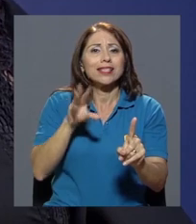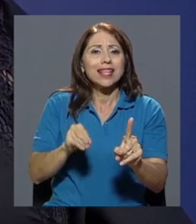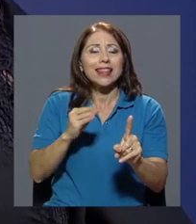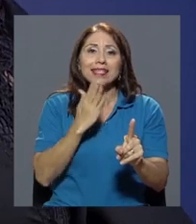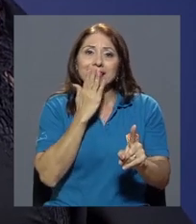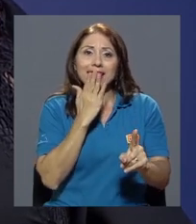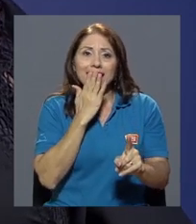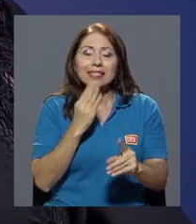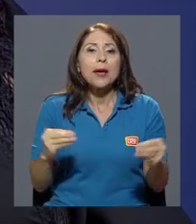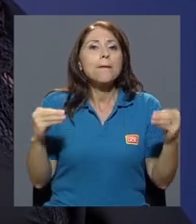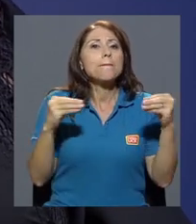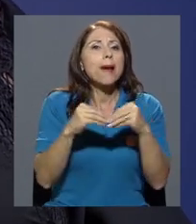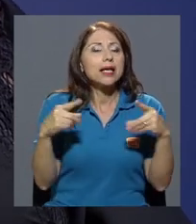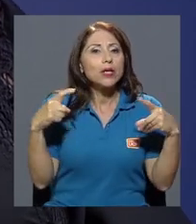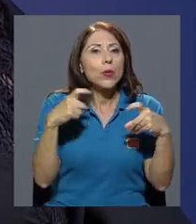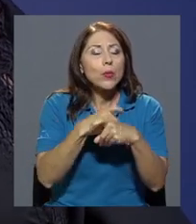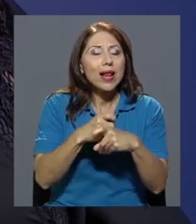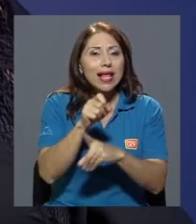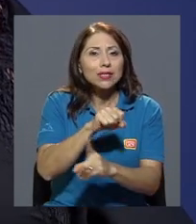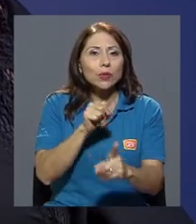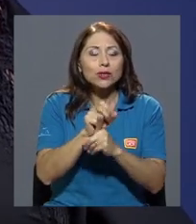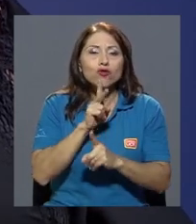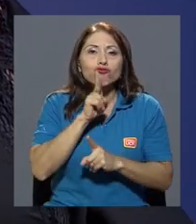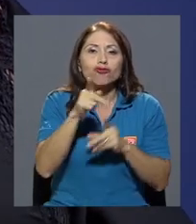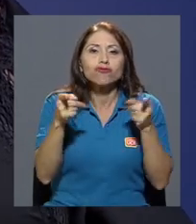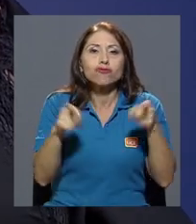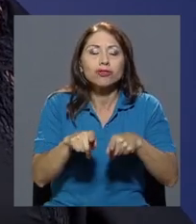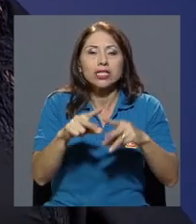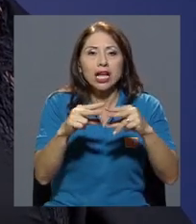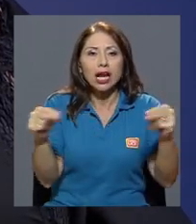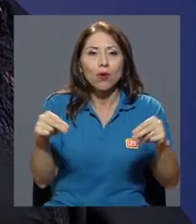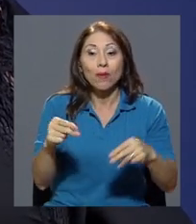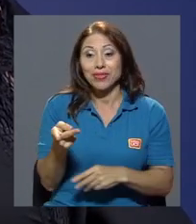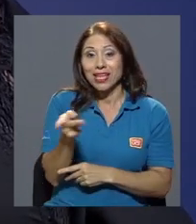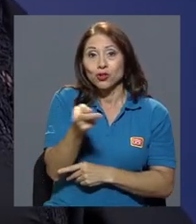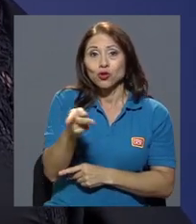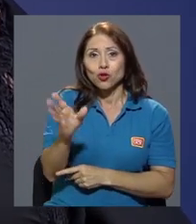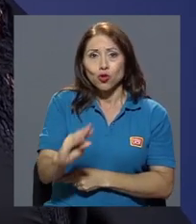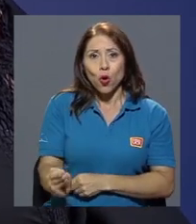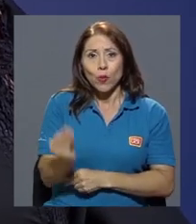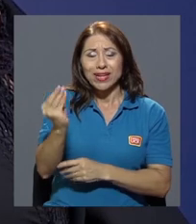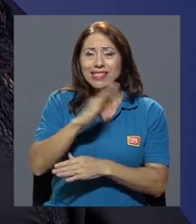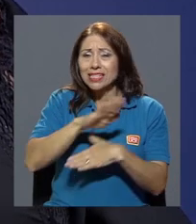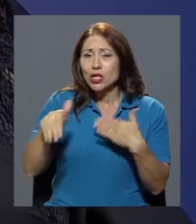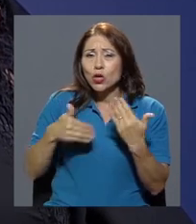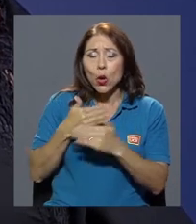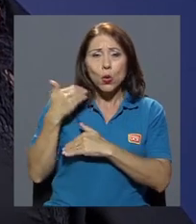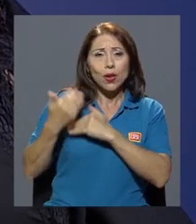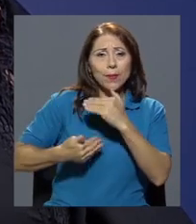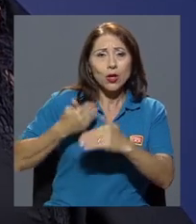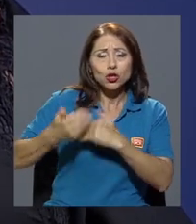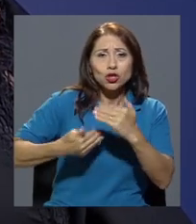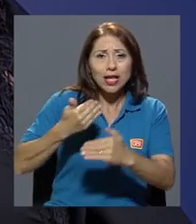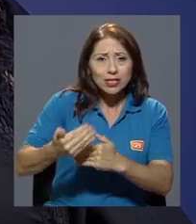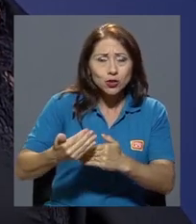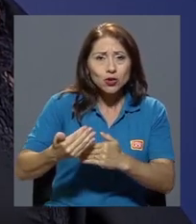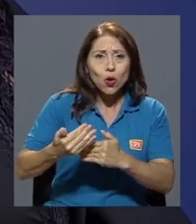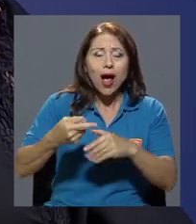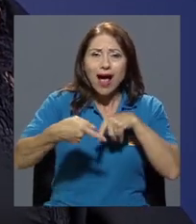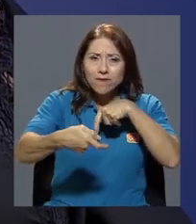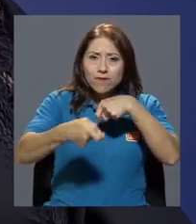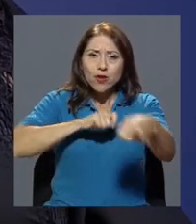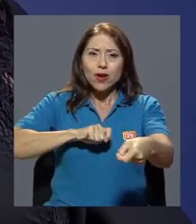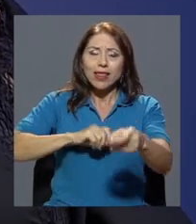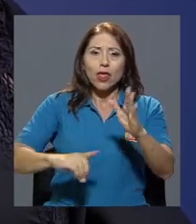complejiza todavía más la realidad nicaragüense. Estos dos jóvenes, todo el proceso ha sido un proceso que ha